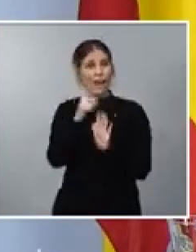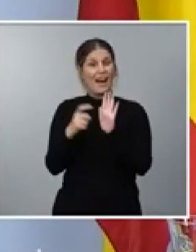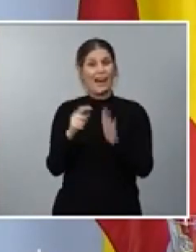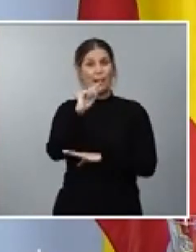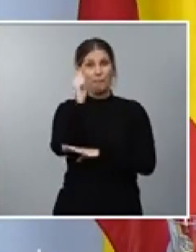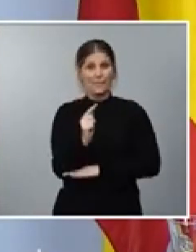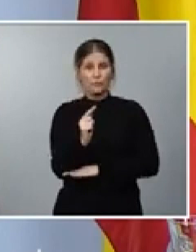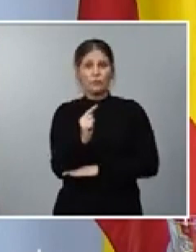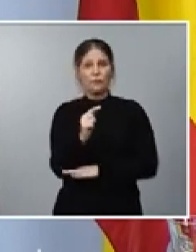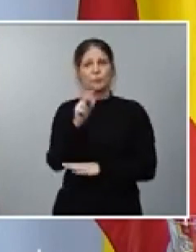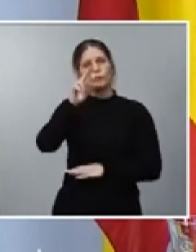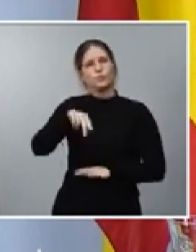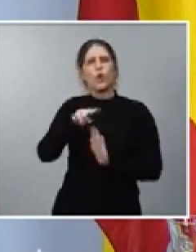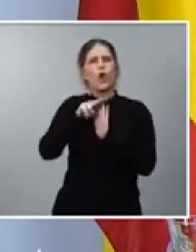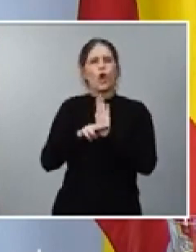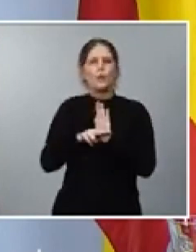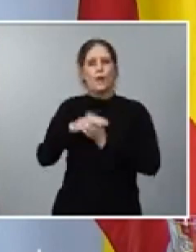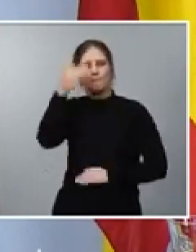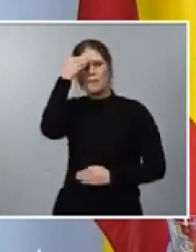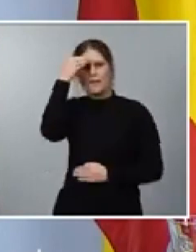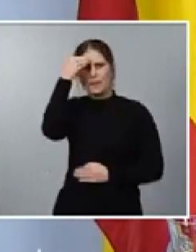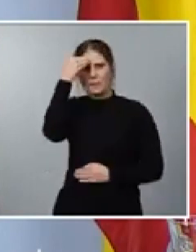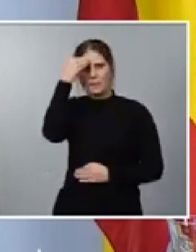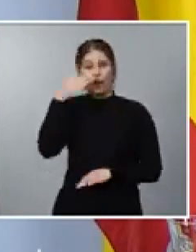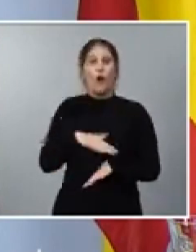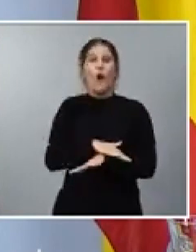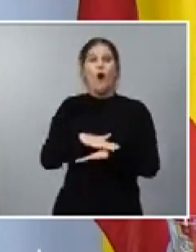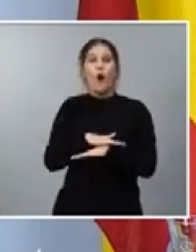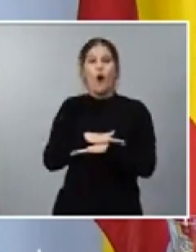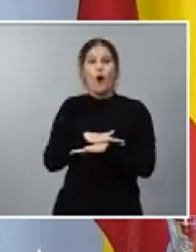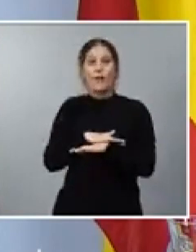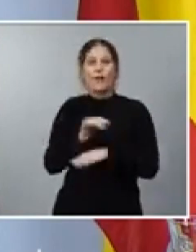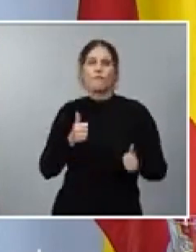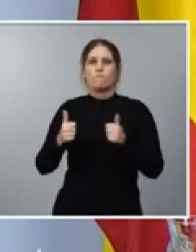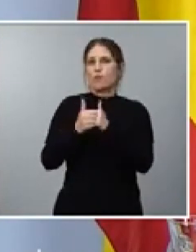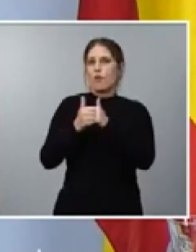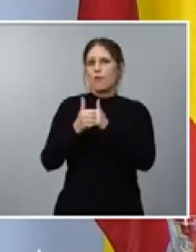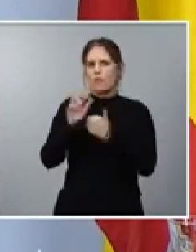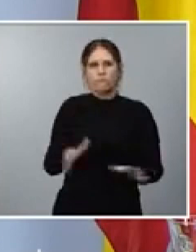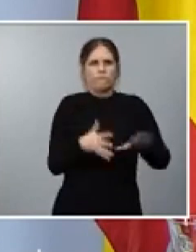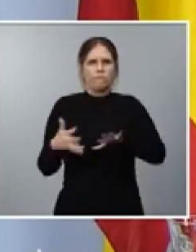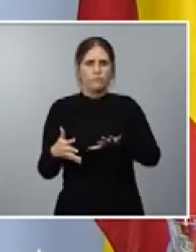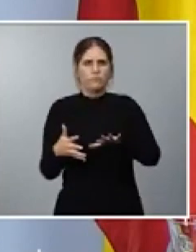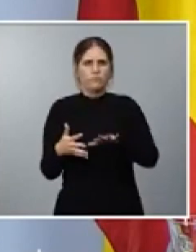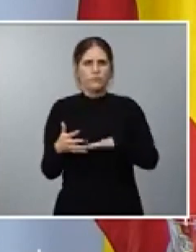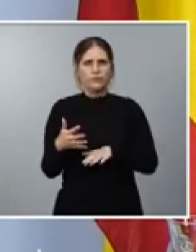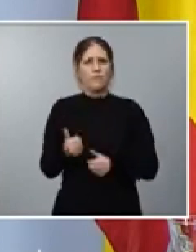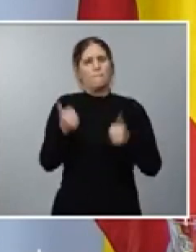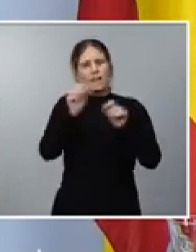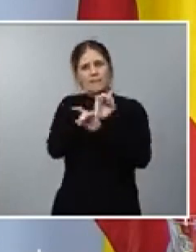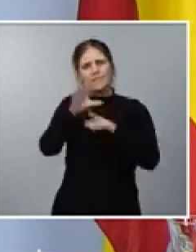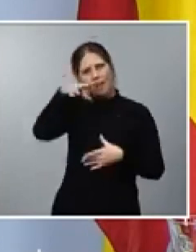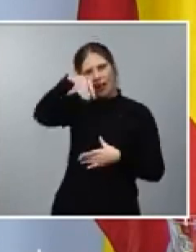es la norma principal en la que un Gobierno vuelca a sus prioridades, en las que marcamos de forma más nítida